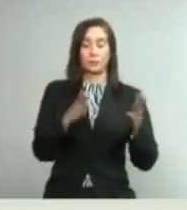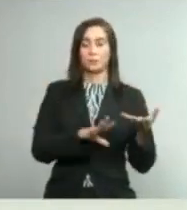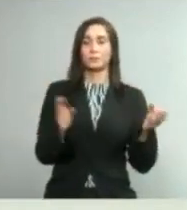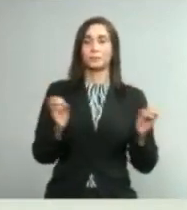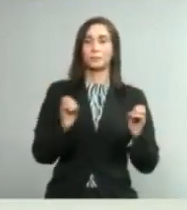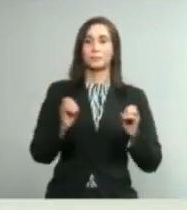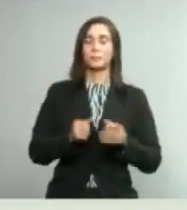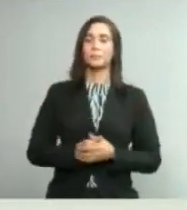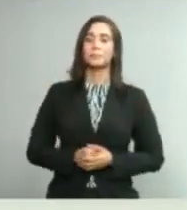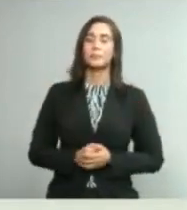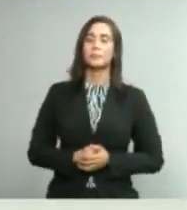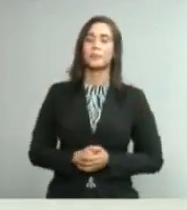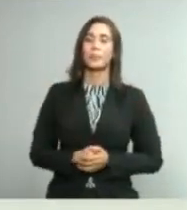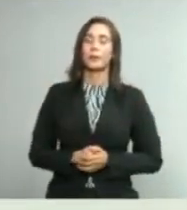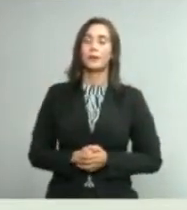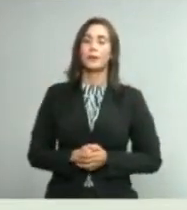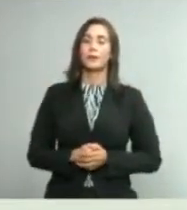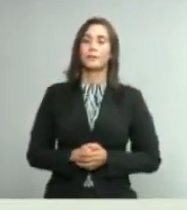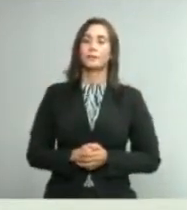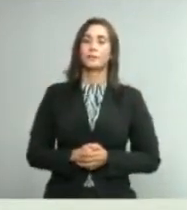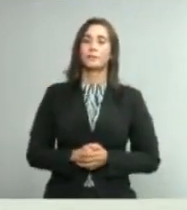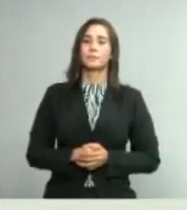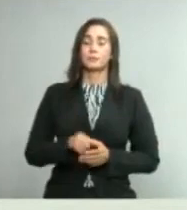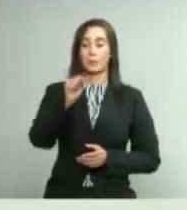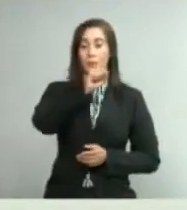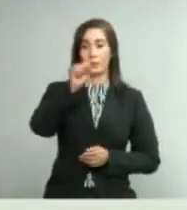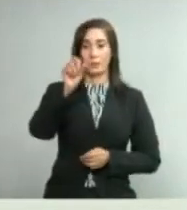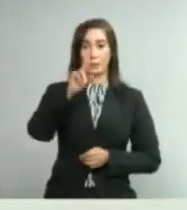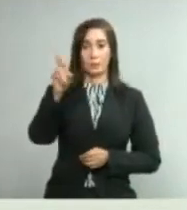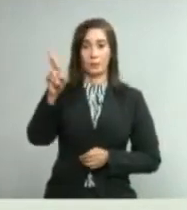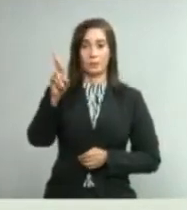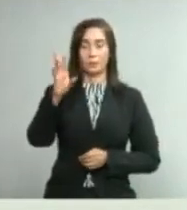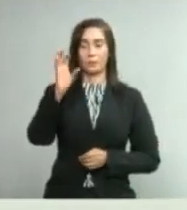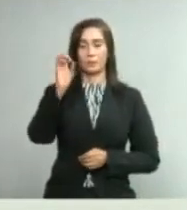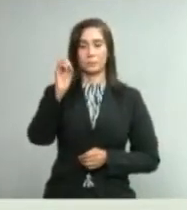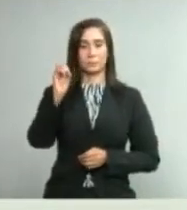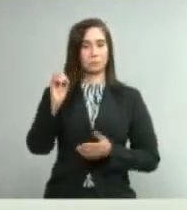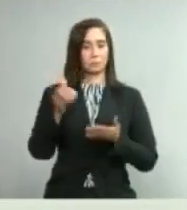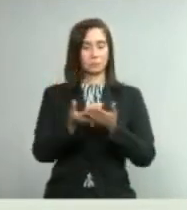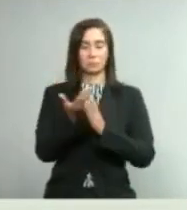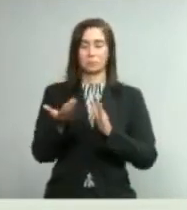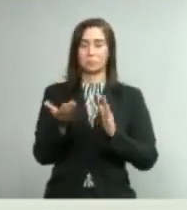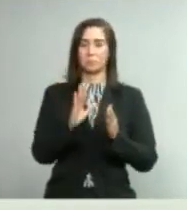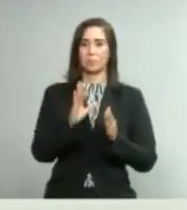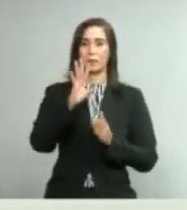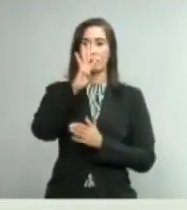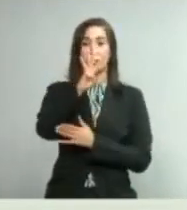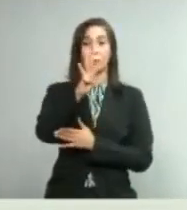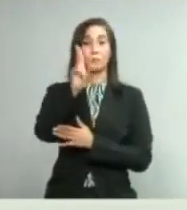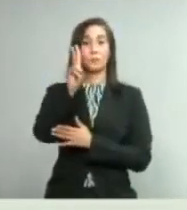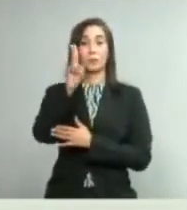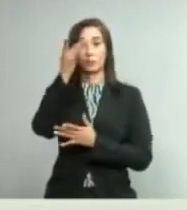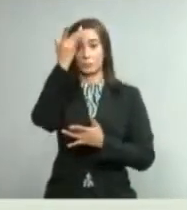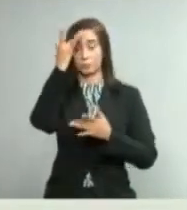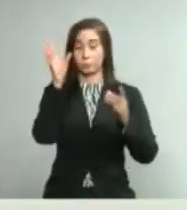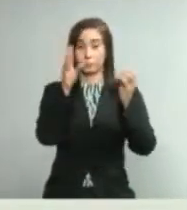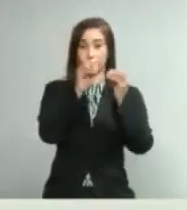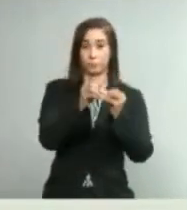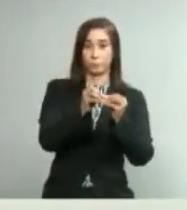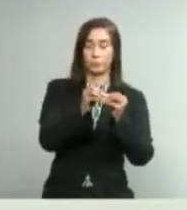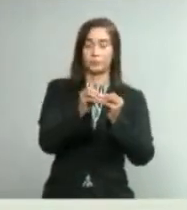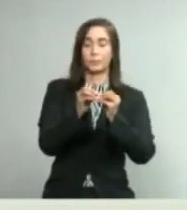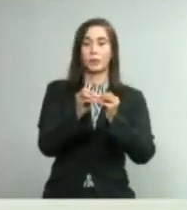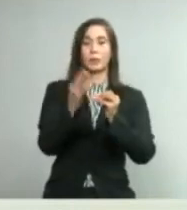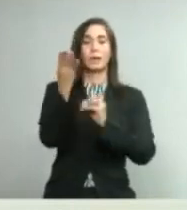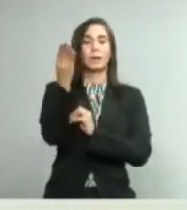cero fallecimientos. Santiago Rodríguez, cero casos nuevos, 42 acumulados,